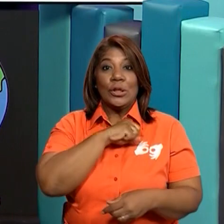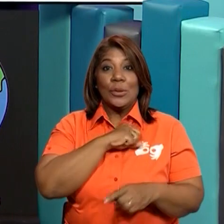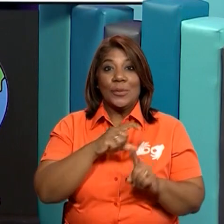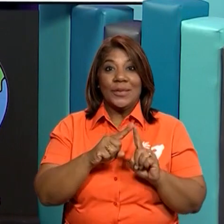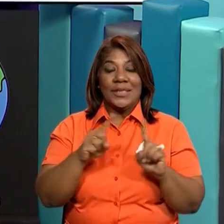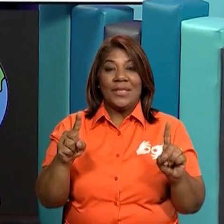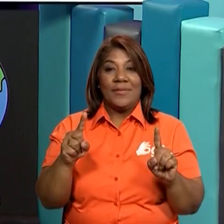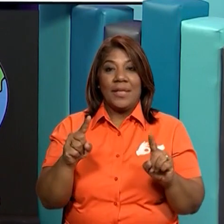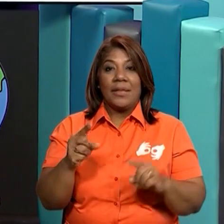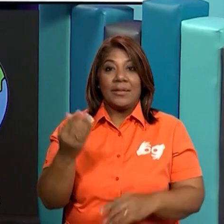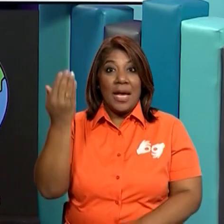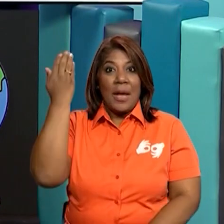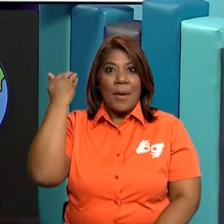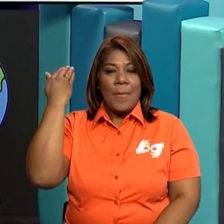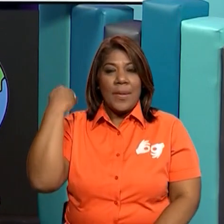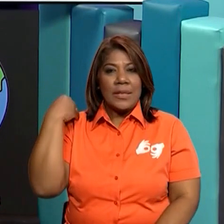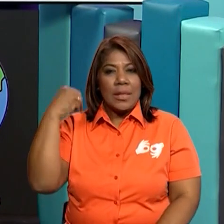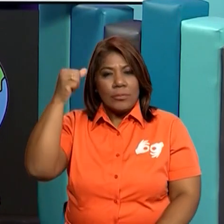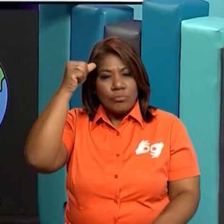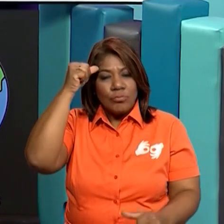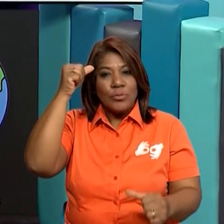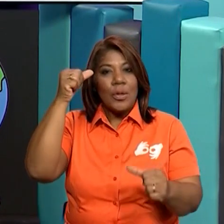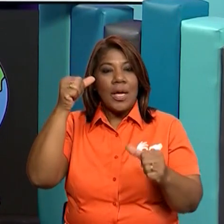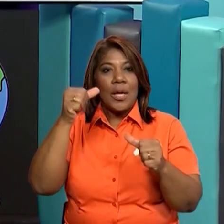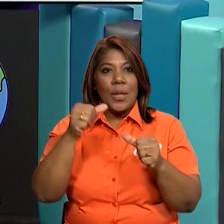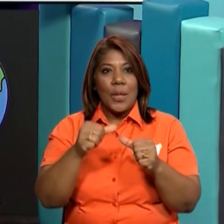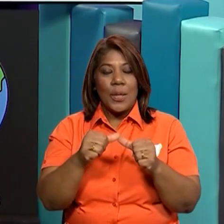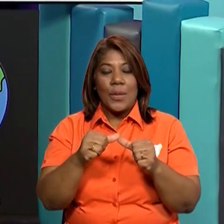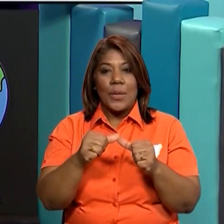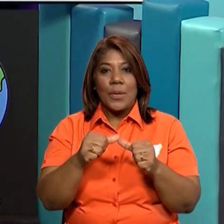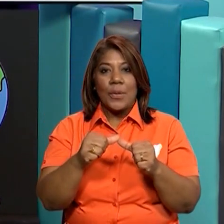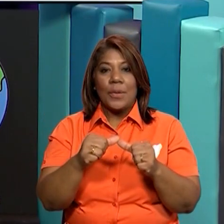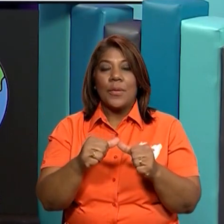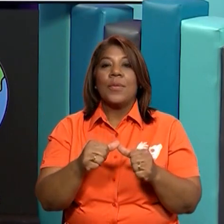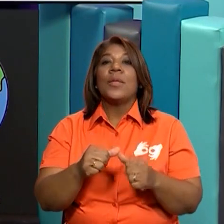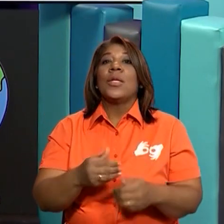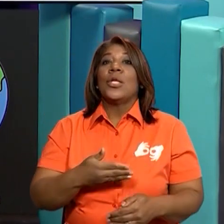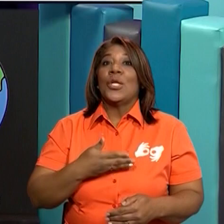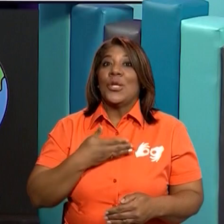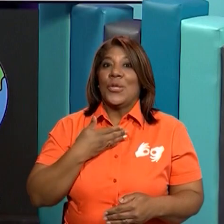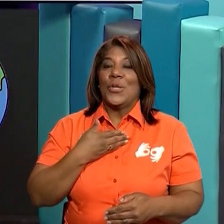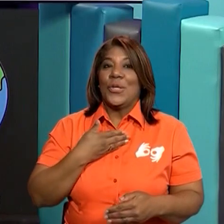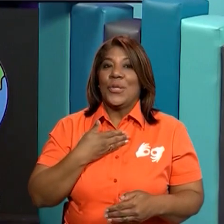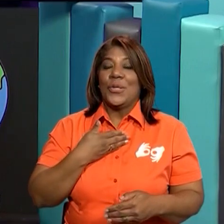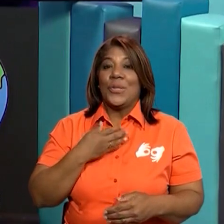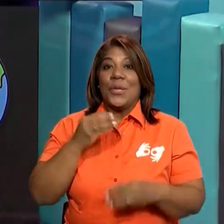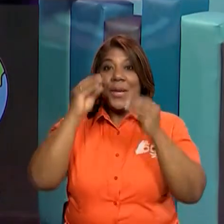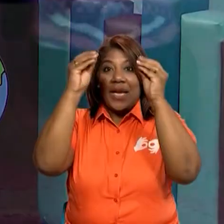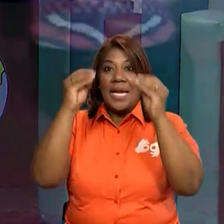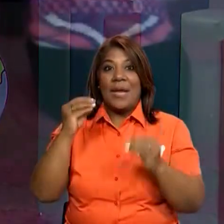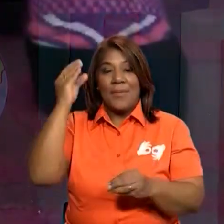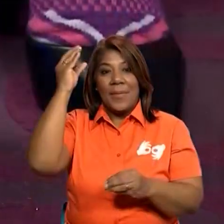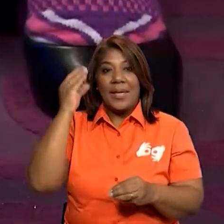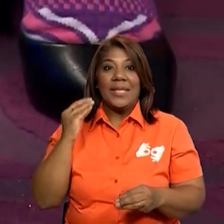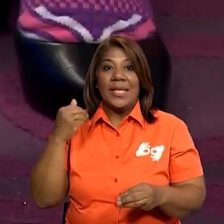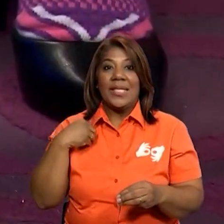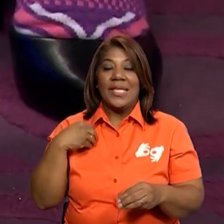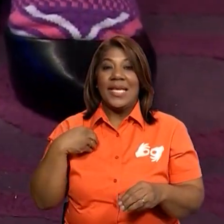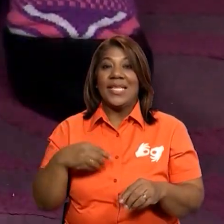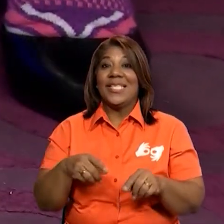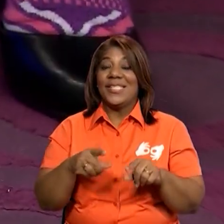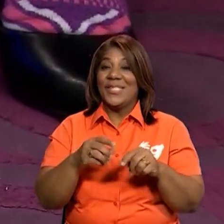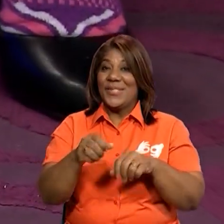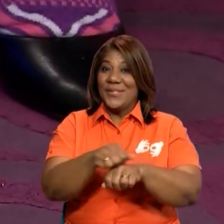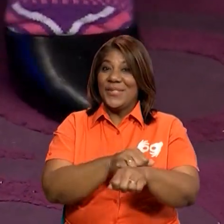días pasados estuvimos conmemorando este orgullo para todos. Y hoy vengo preparada con mis medias de